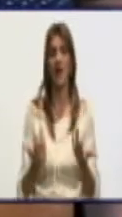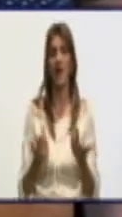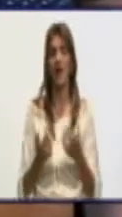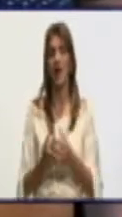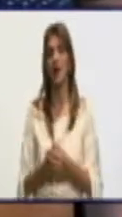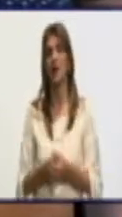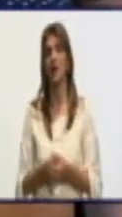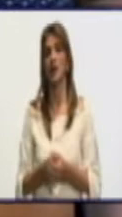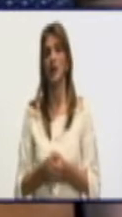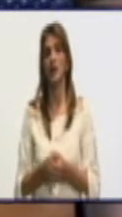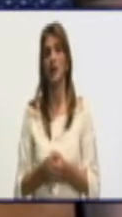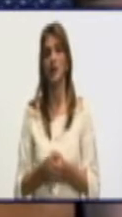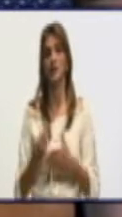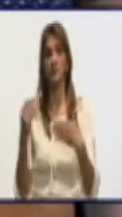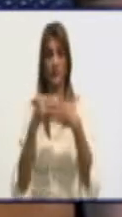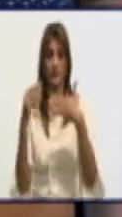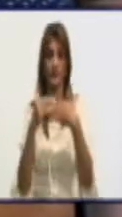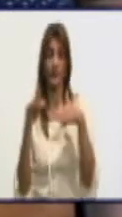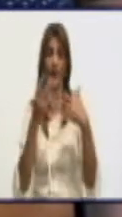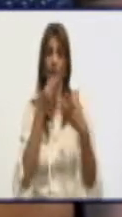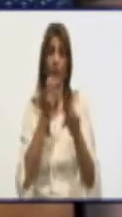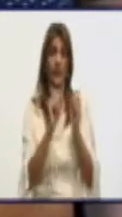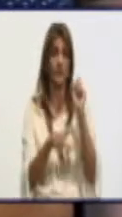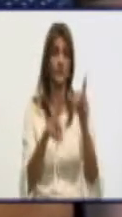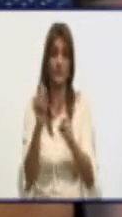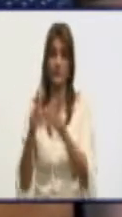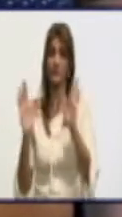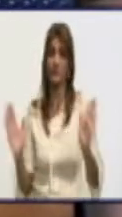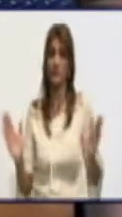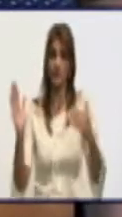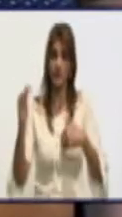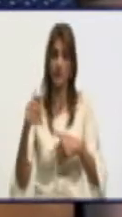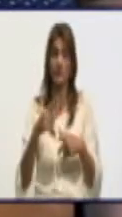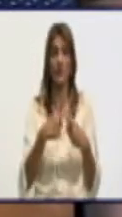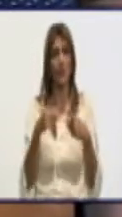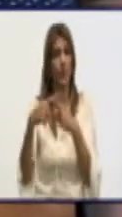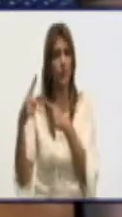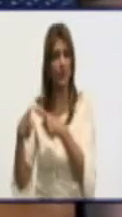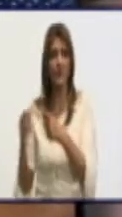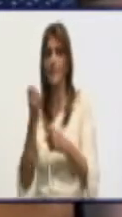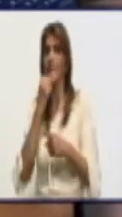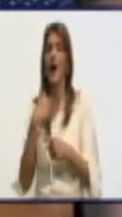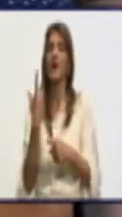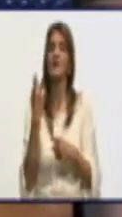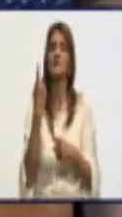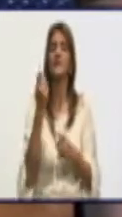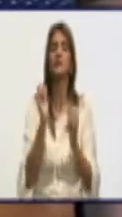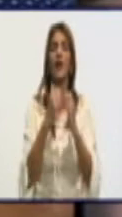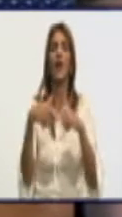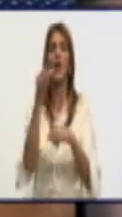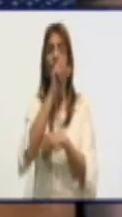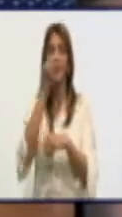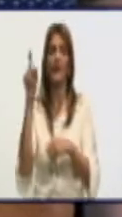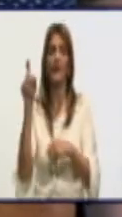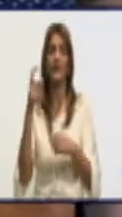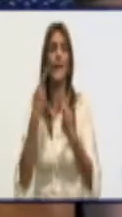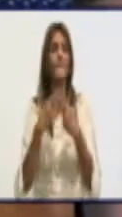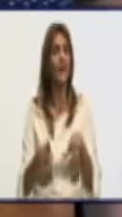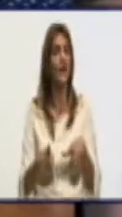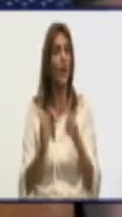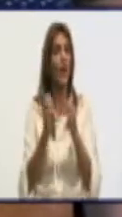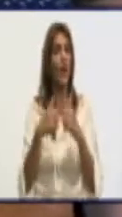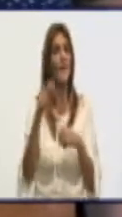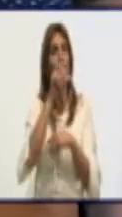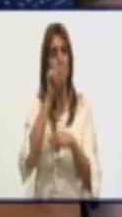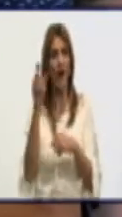esos equipamientos, que como les decía ahorita, están bastante obsoletos. Pero no quita, o sea, el pan, cualquier panadería de